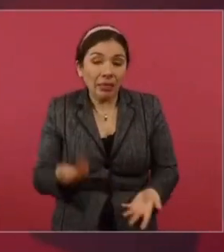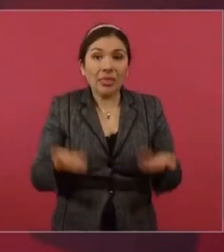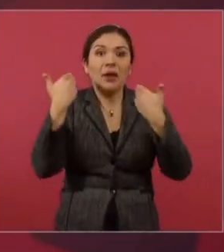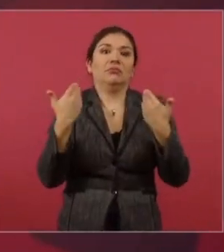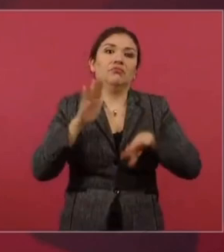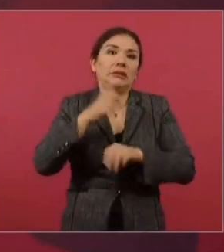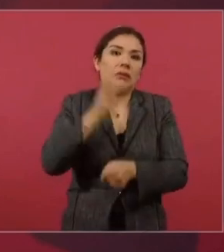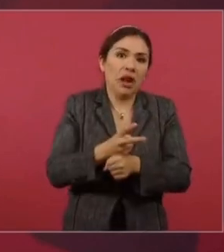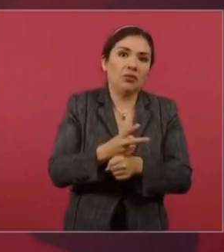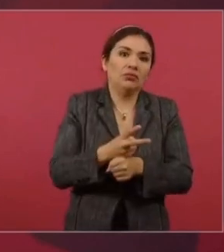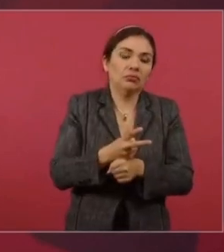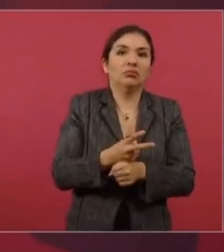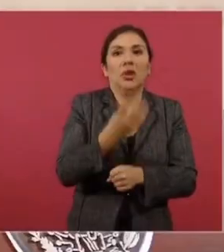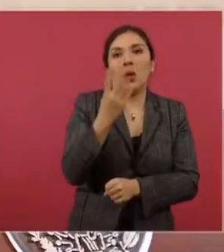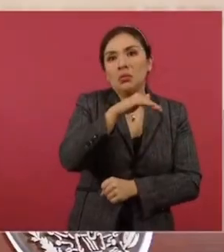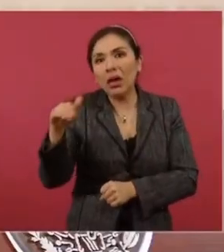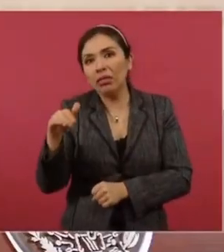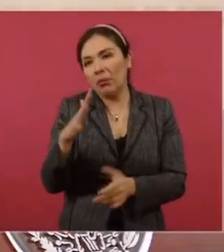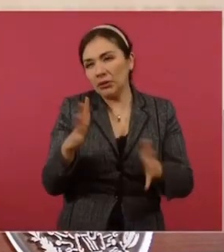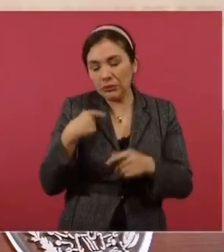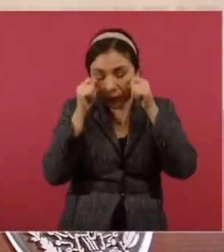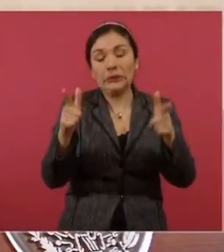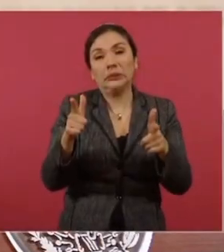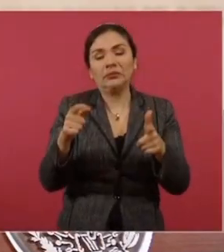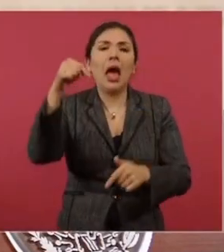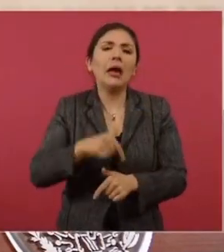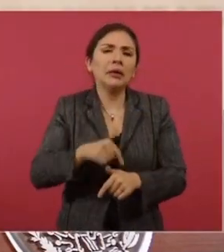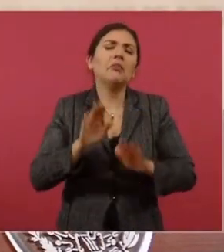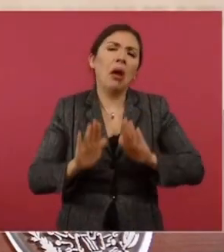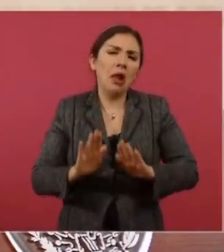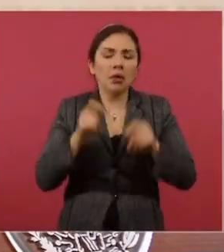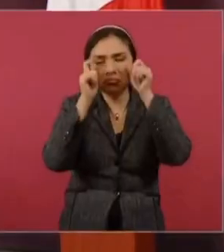Y al cuarto, a las 5, 4 y media. Estoy aquí,